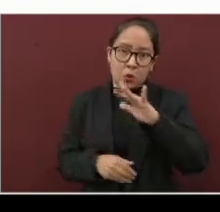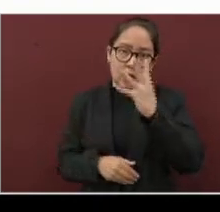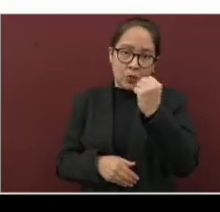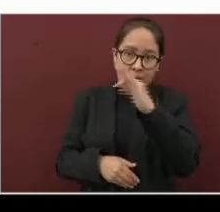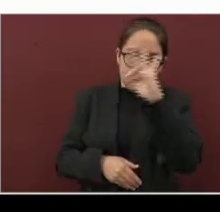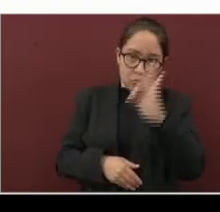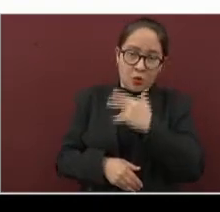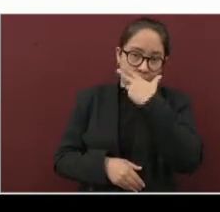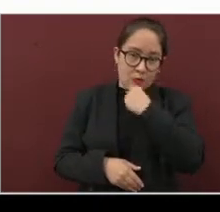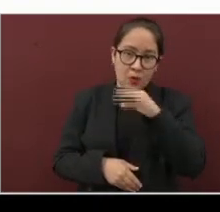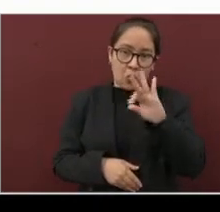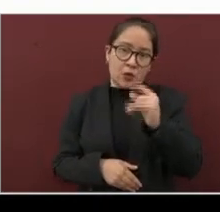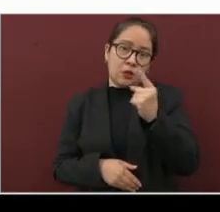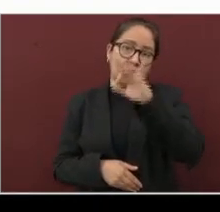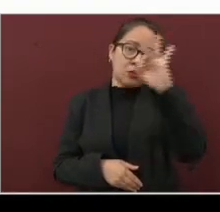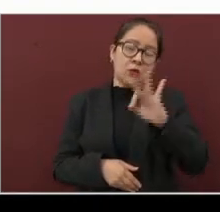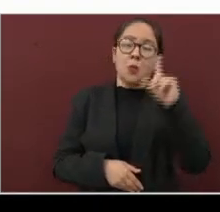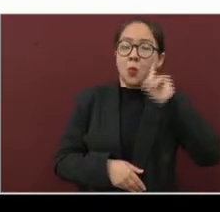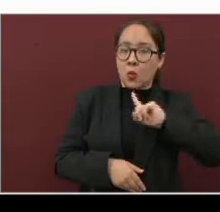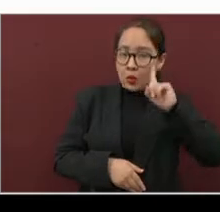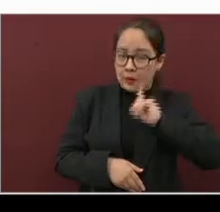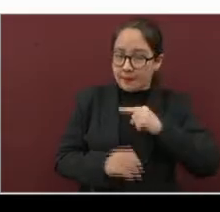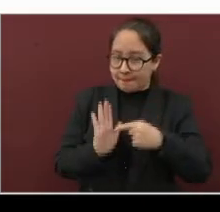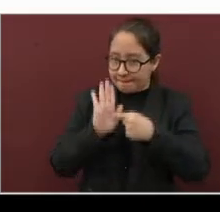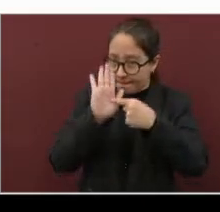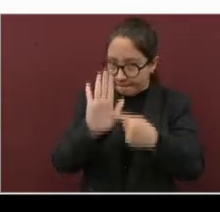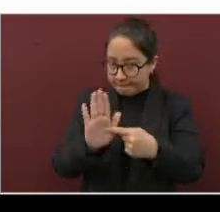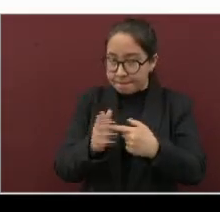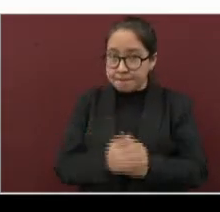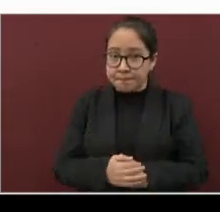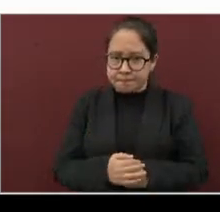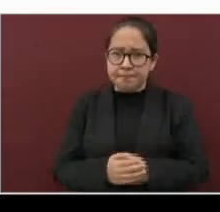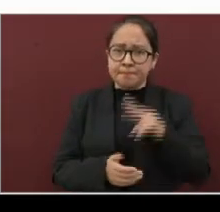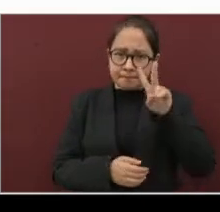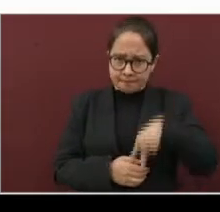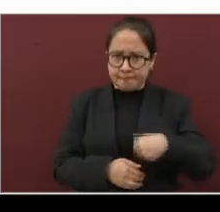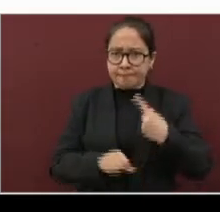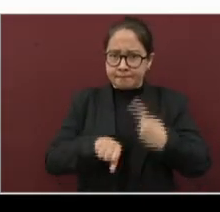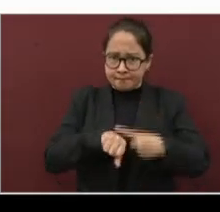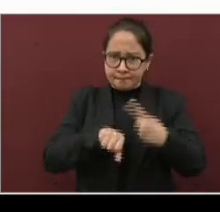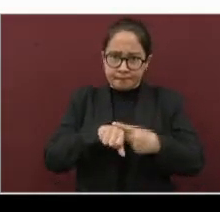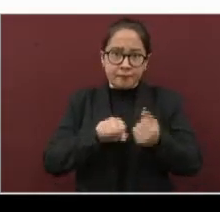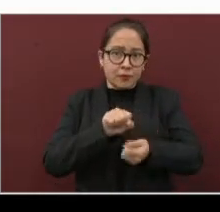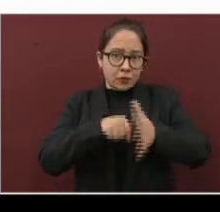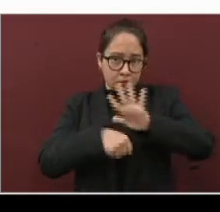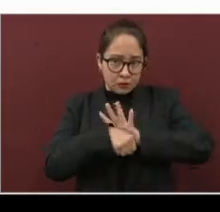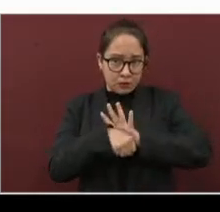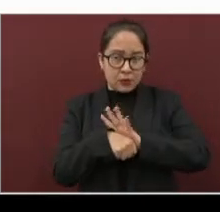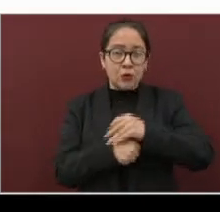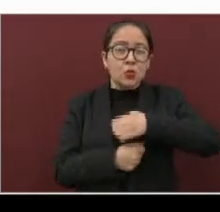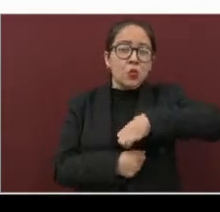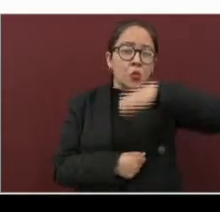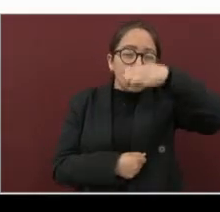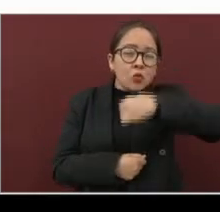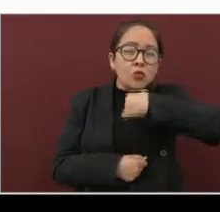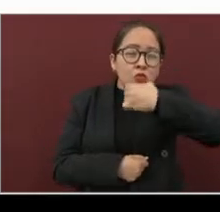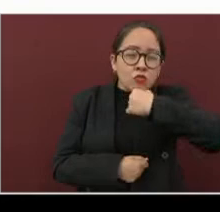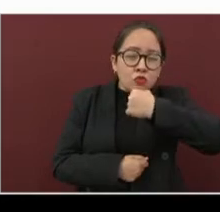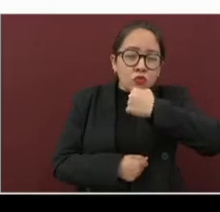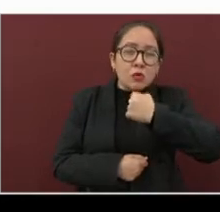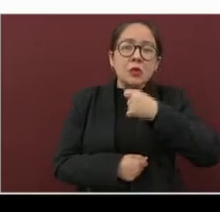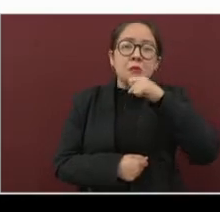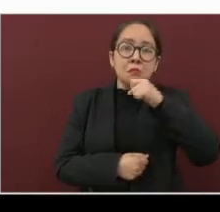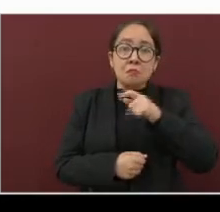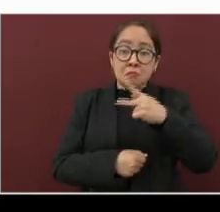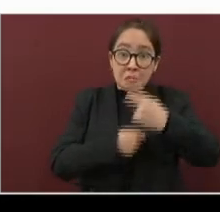mujeres. Y fíjense en este dato. Si bien es cierto que la COVID-19 en los adultos mayores puede ser más letal, también se